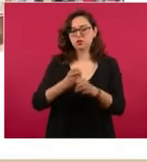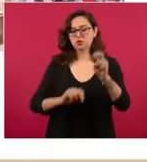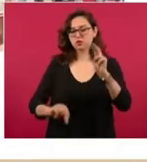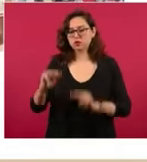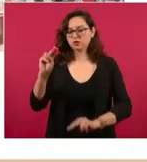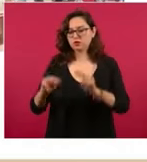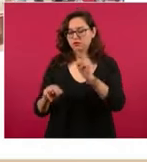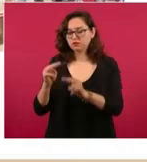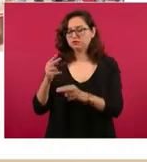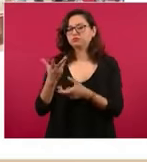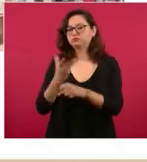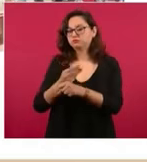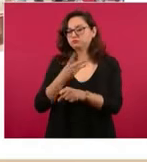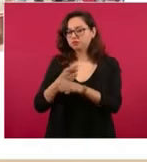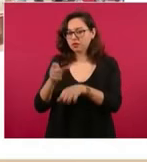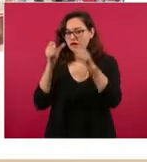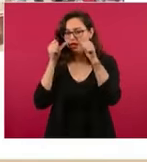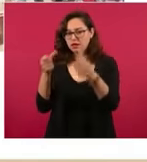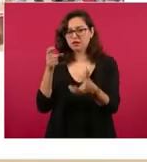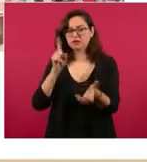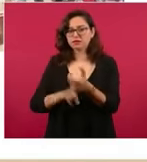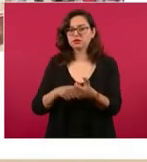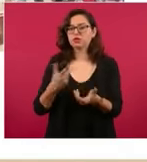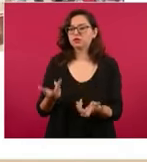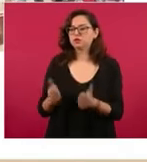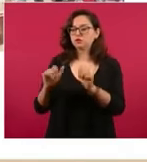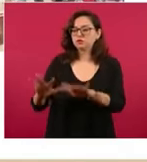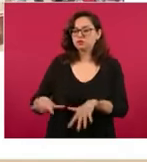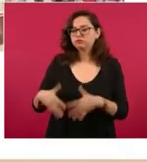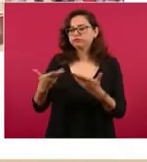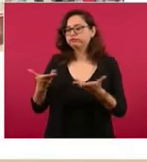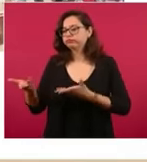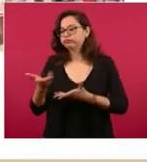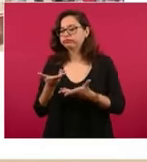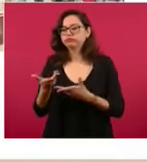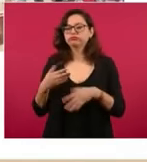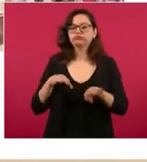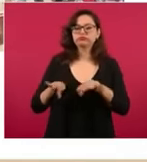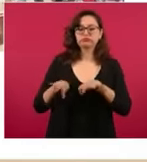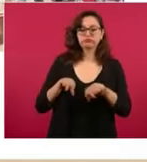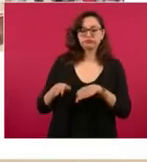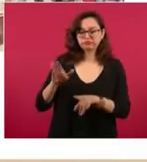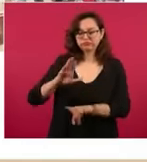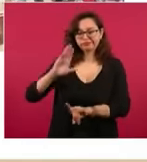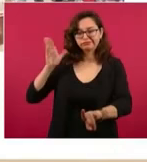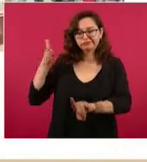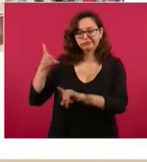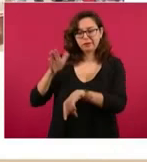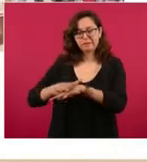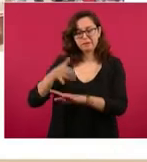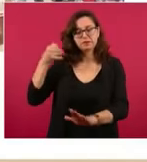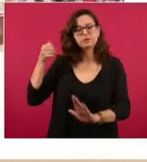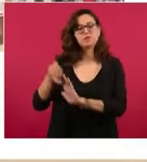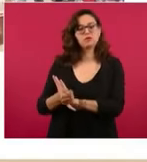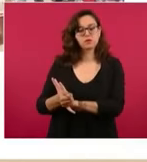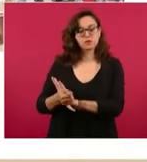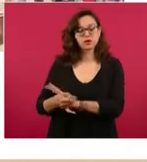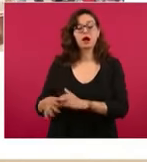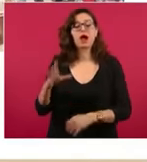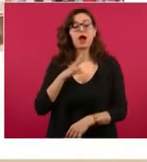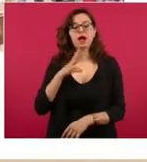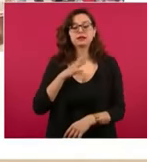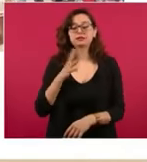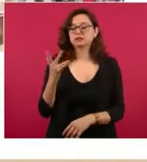sobre los avances, las asambleas informativas en el primer nivel, pero ahora es un trabajo más específico y técnico, cerca de